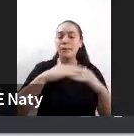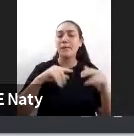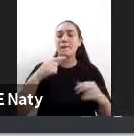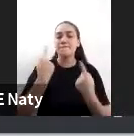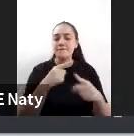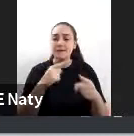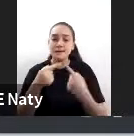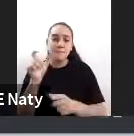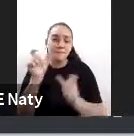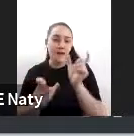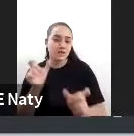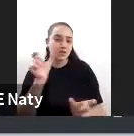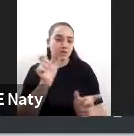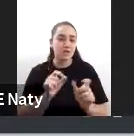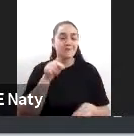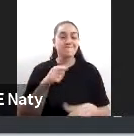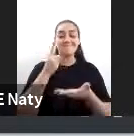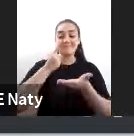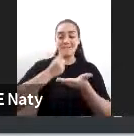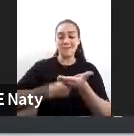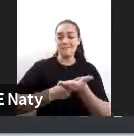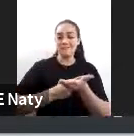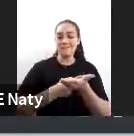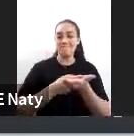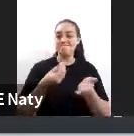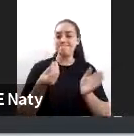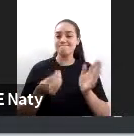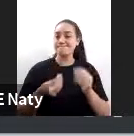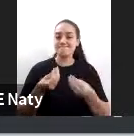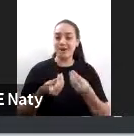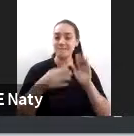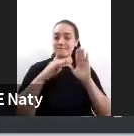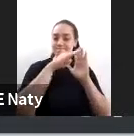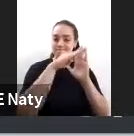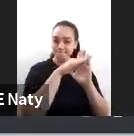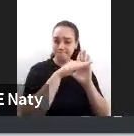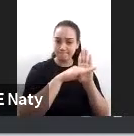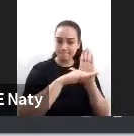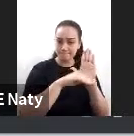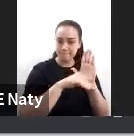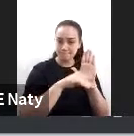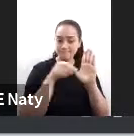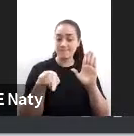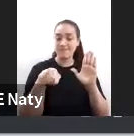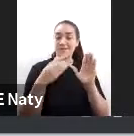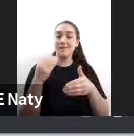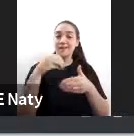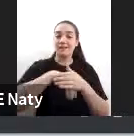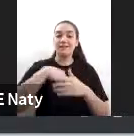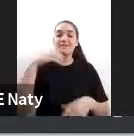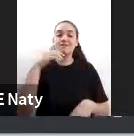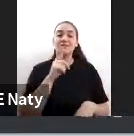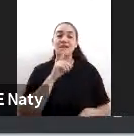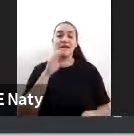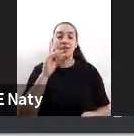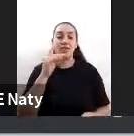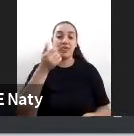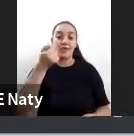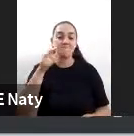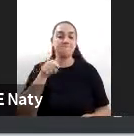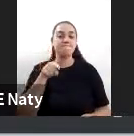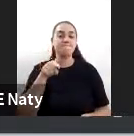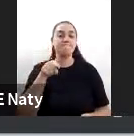cuál va a ser la grilla que va a tener la TDA y esa grilla obviamente se va